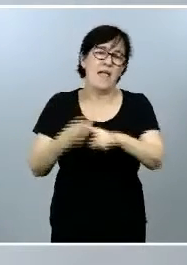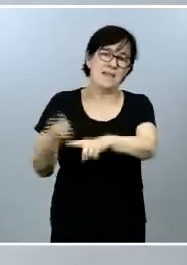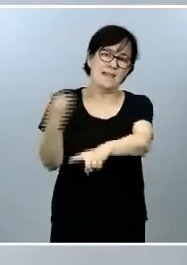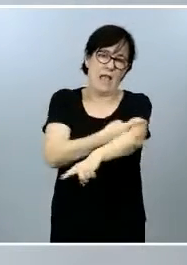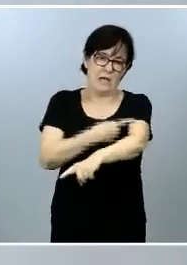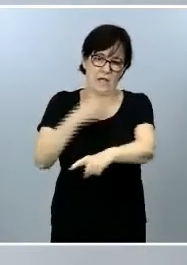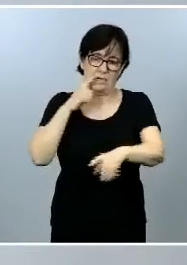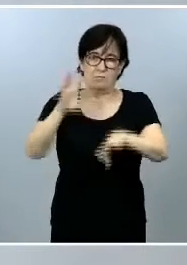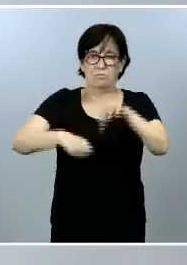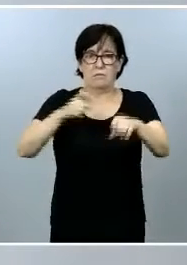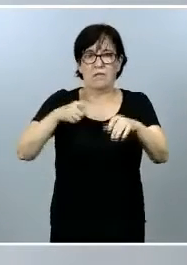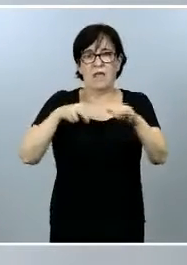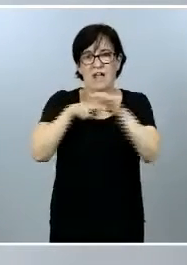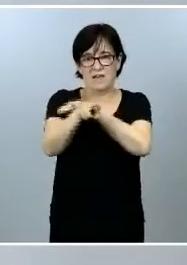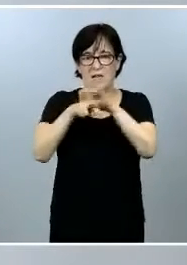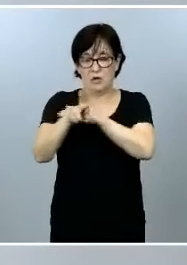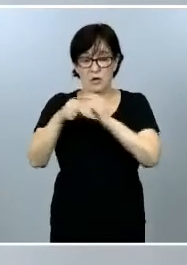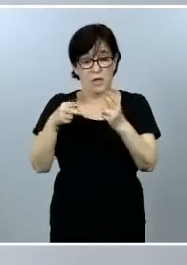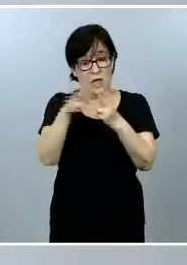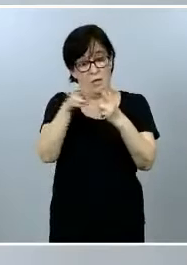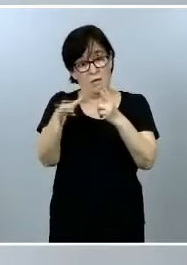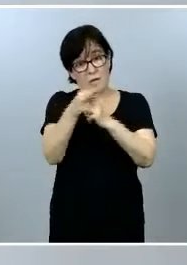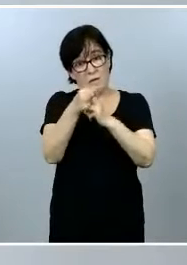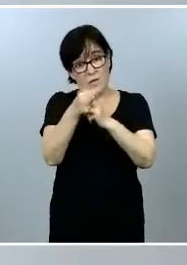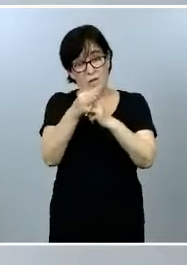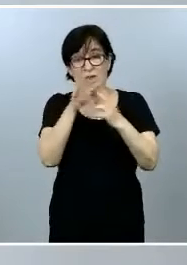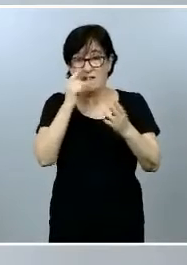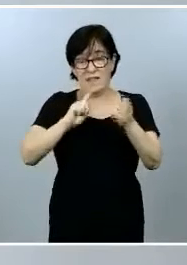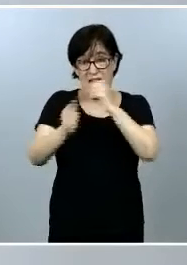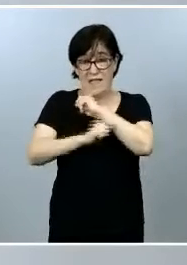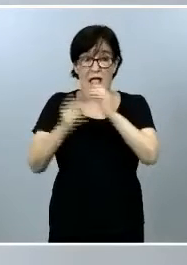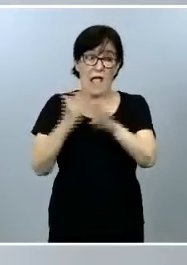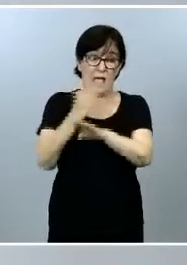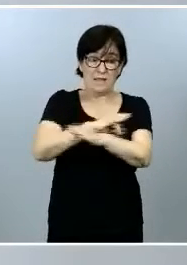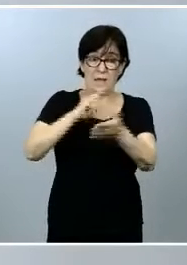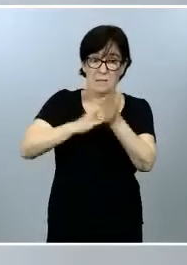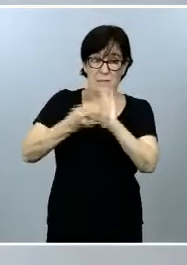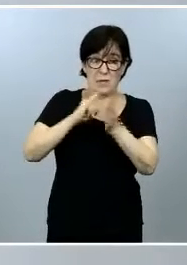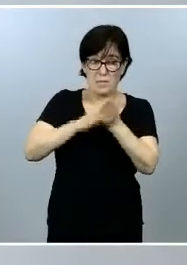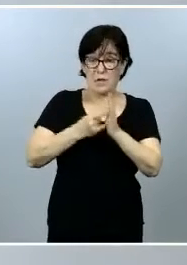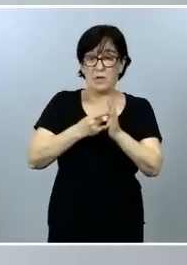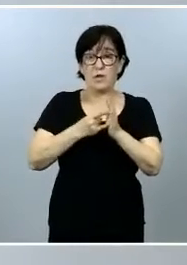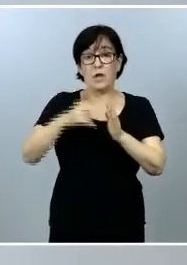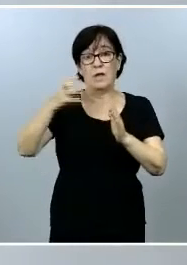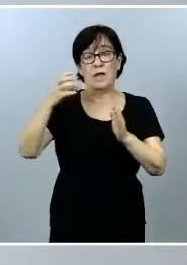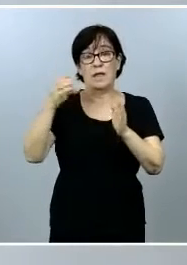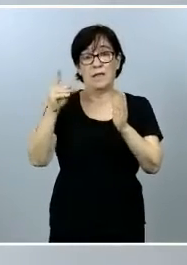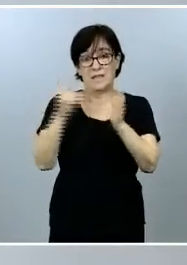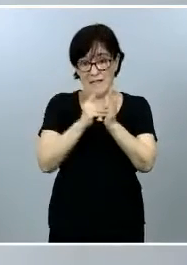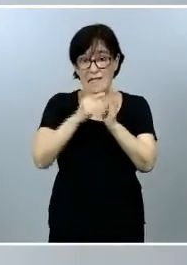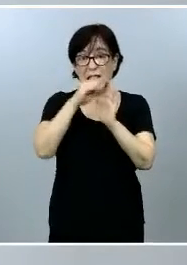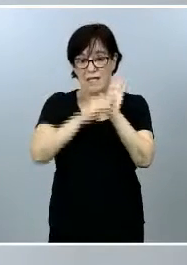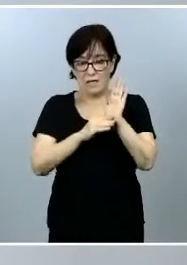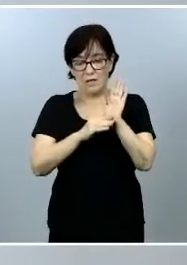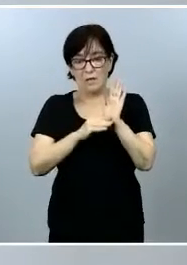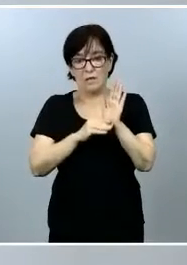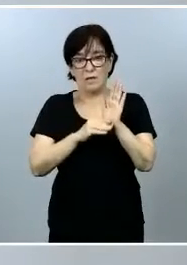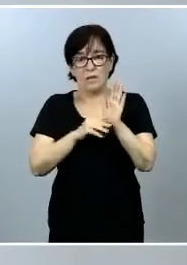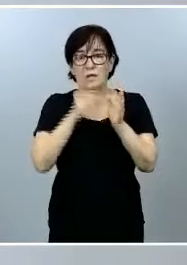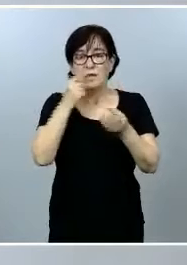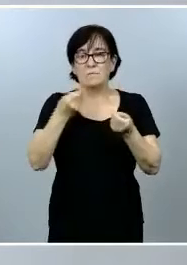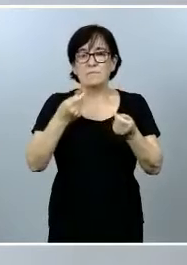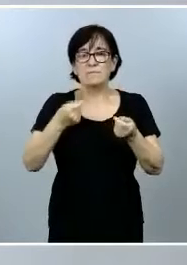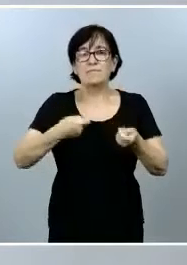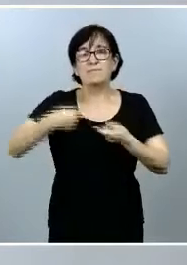Este marco, las dos, la Estrategia, junto con el anteproyecto de ley y un real decreto de traslado de residuos,